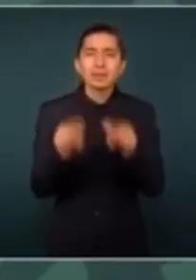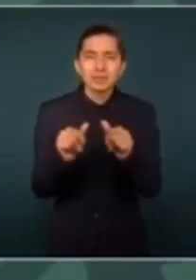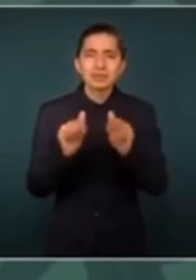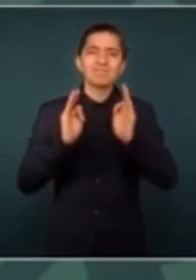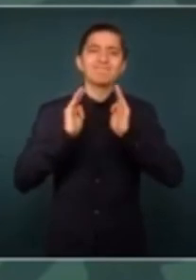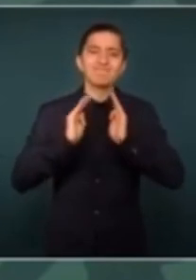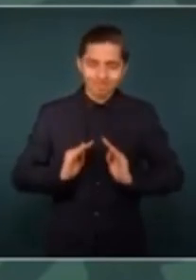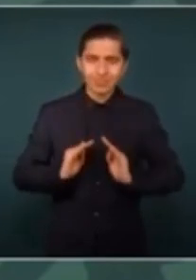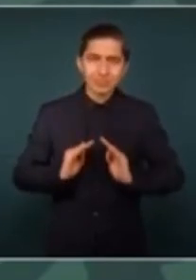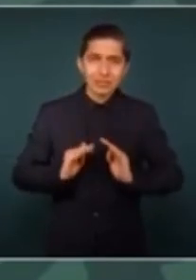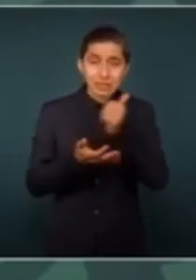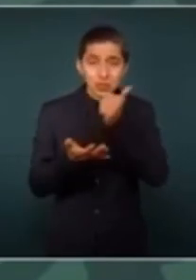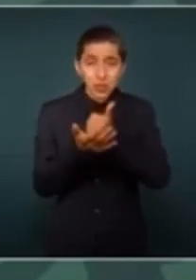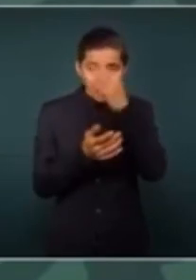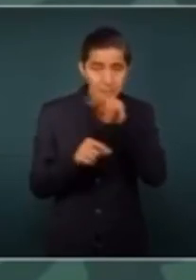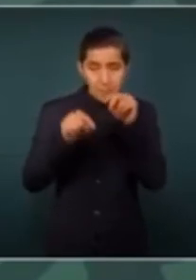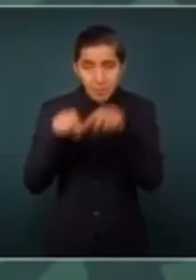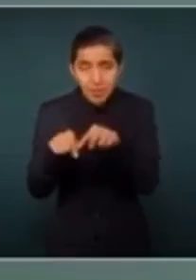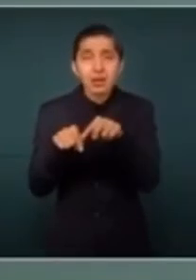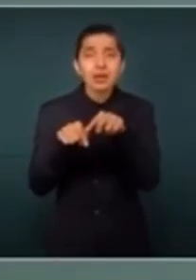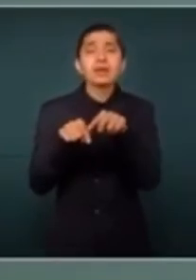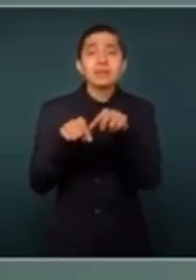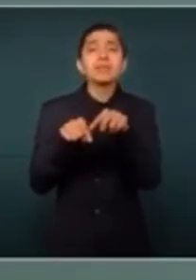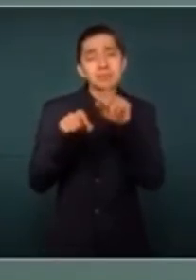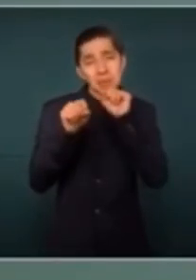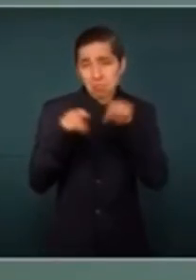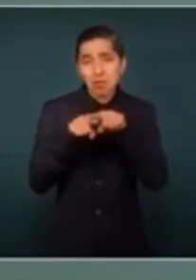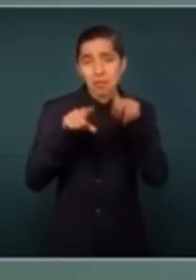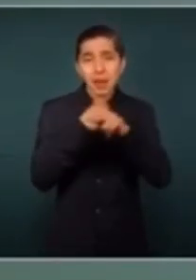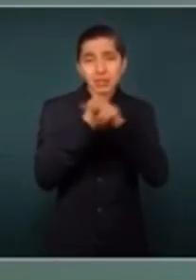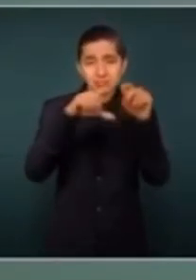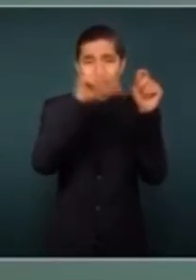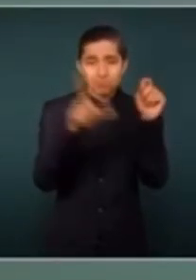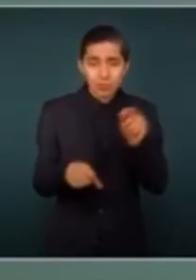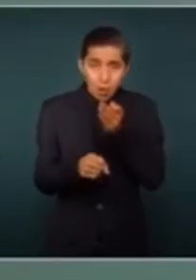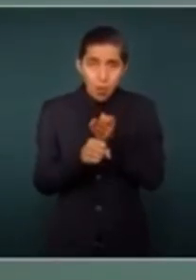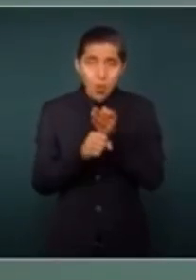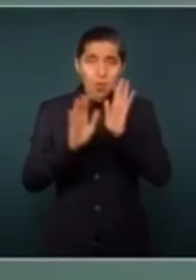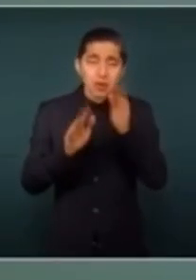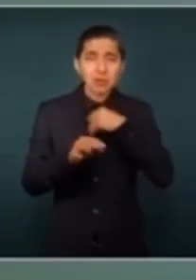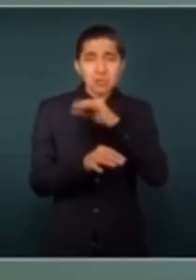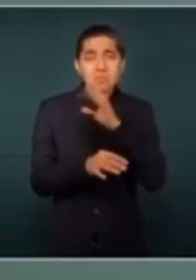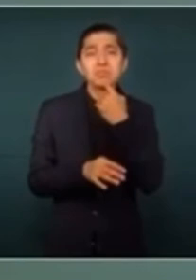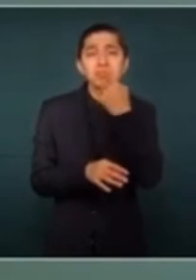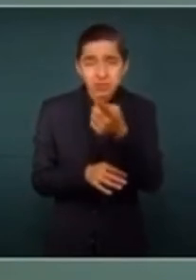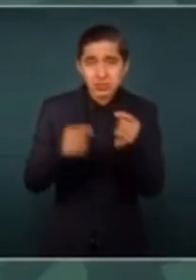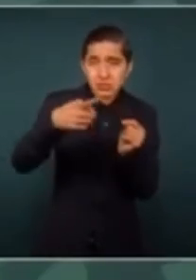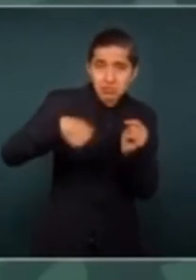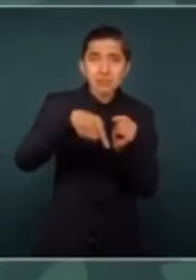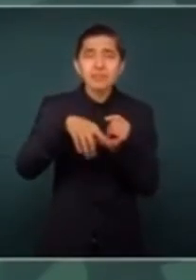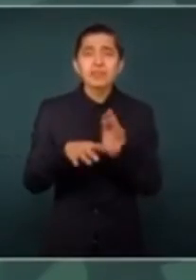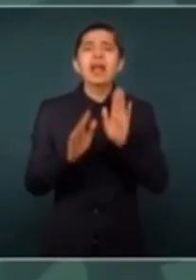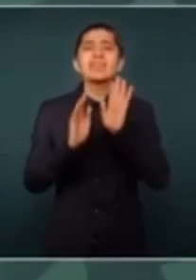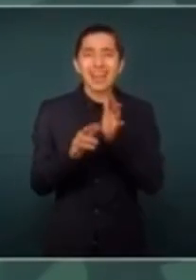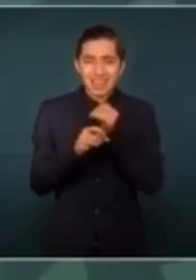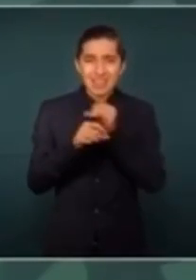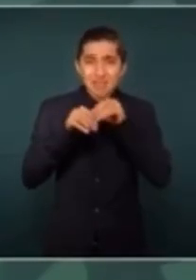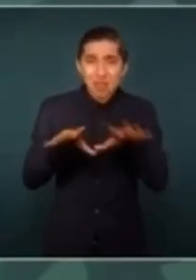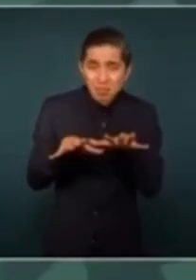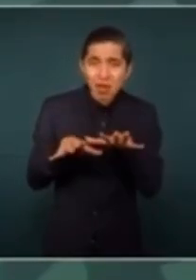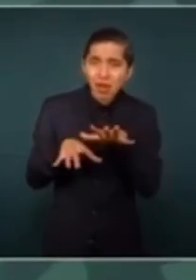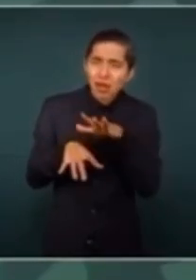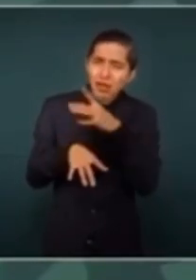la tranquilidad, tanto en la Ciudad de México como en el país. Eso es lo que puedo decir ahora. Tuvimos el informe